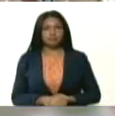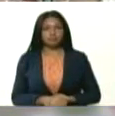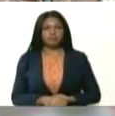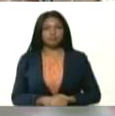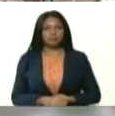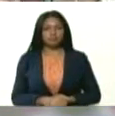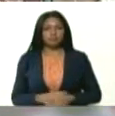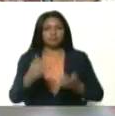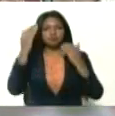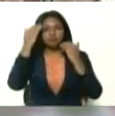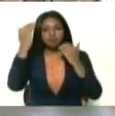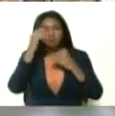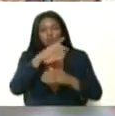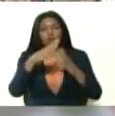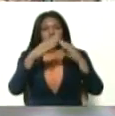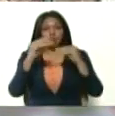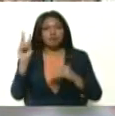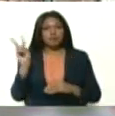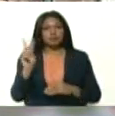Un saludo a toda Venezuela.